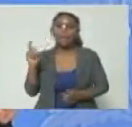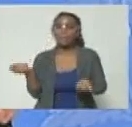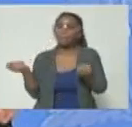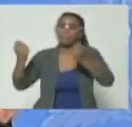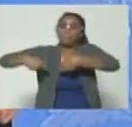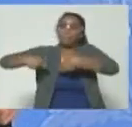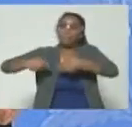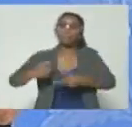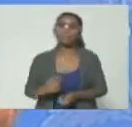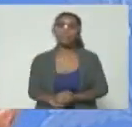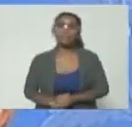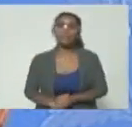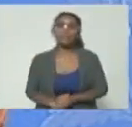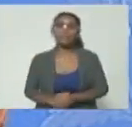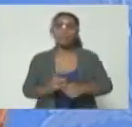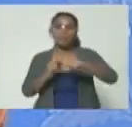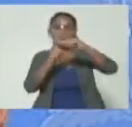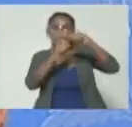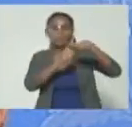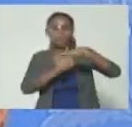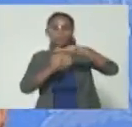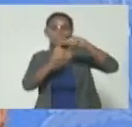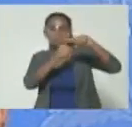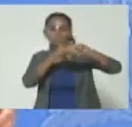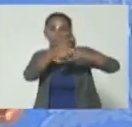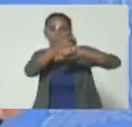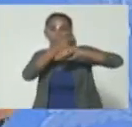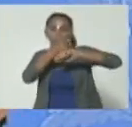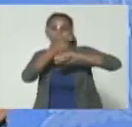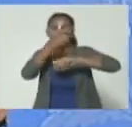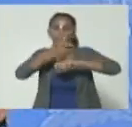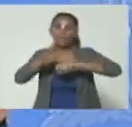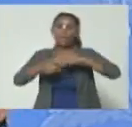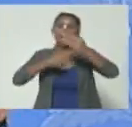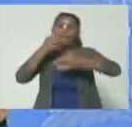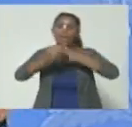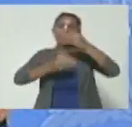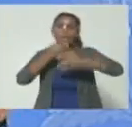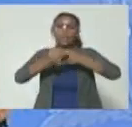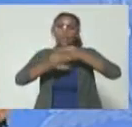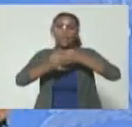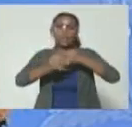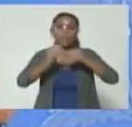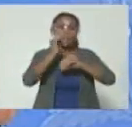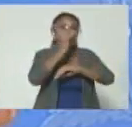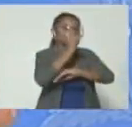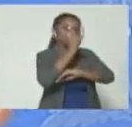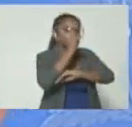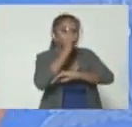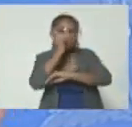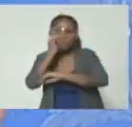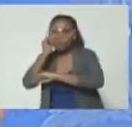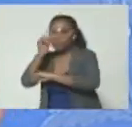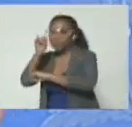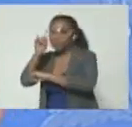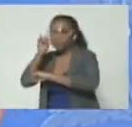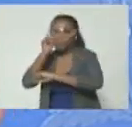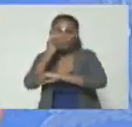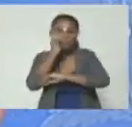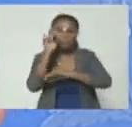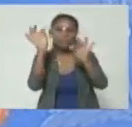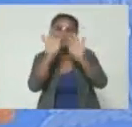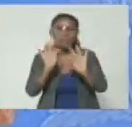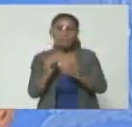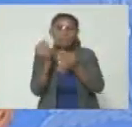un francotirador que hizo tomas de la tarima del